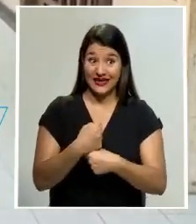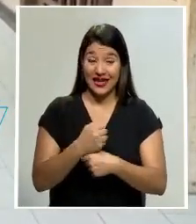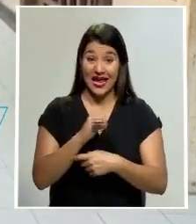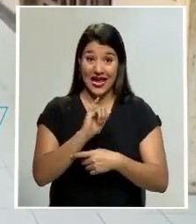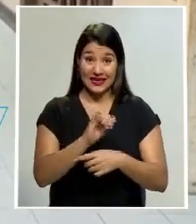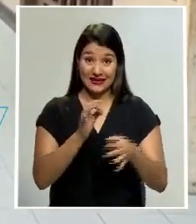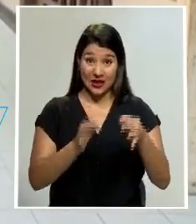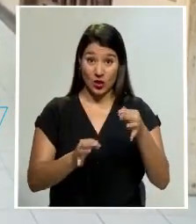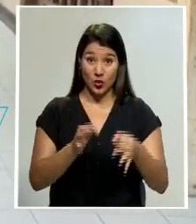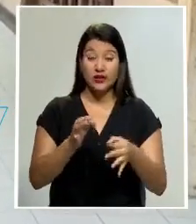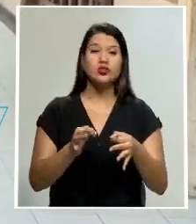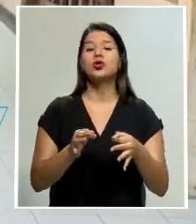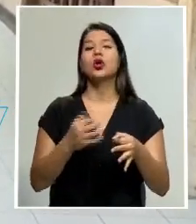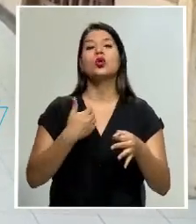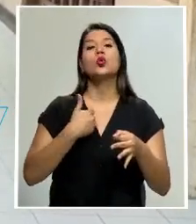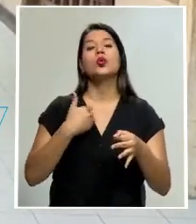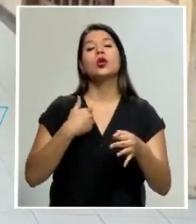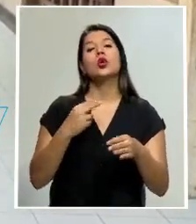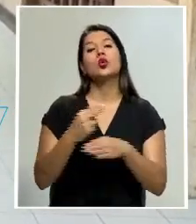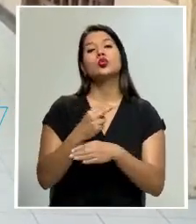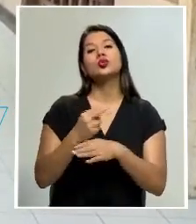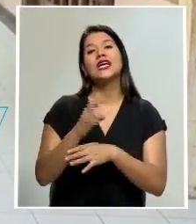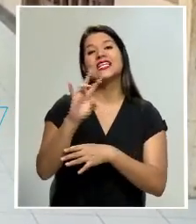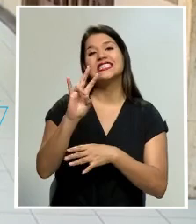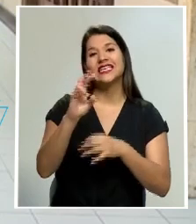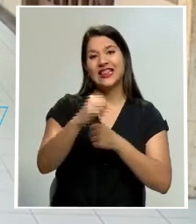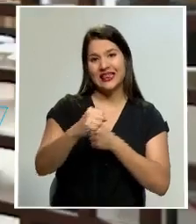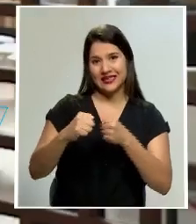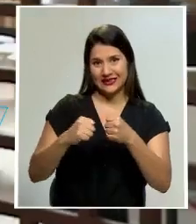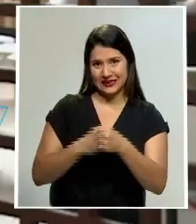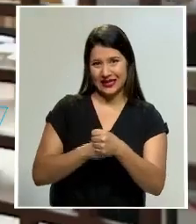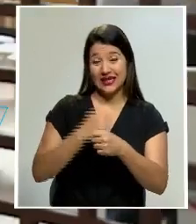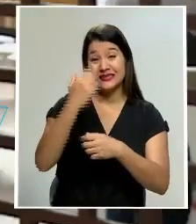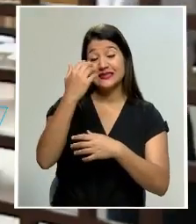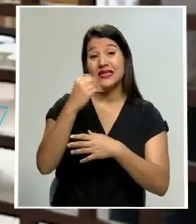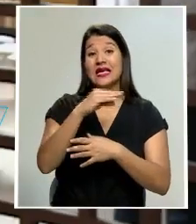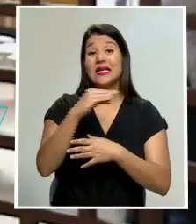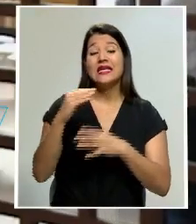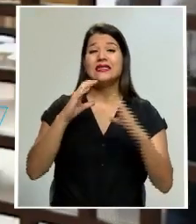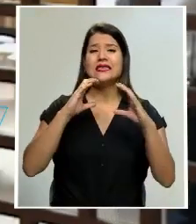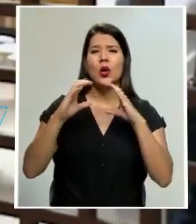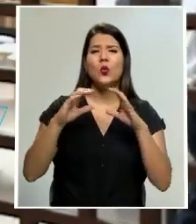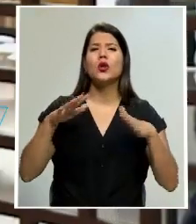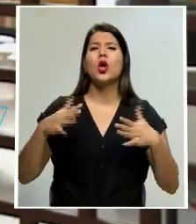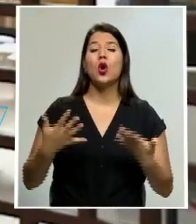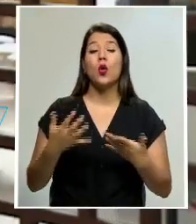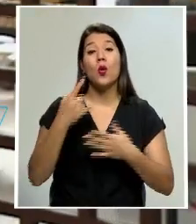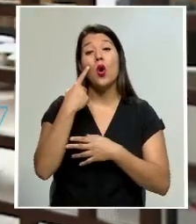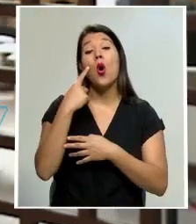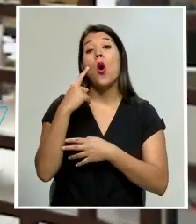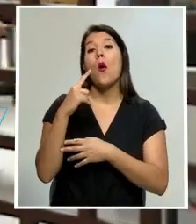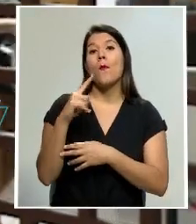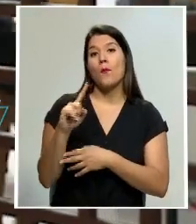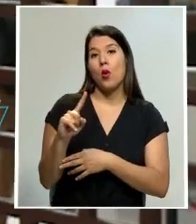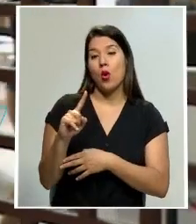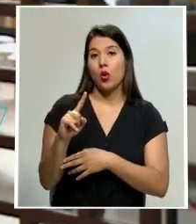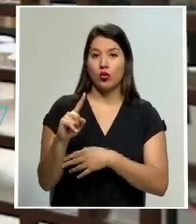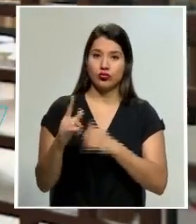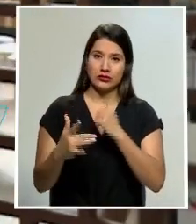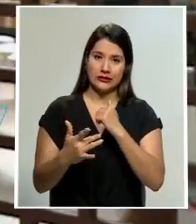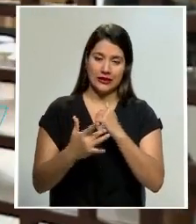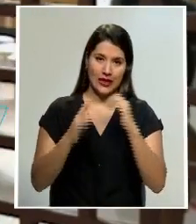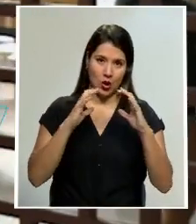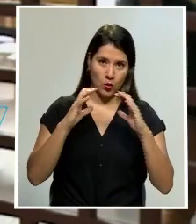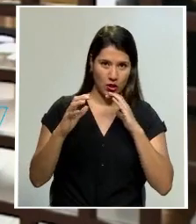hasta siete cubículos, donde se están intercomunicando a través del sistema interno de telecomunicaciones,